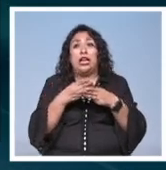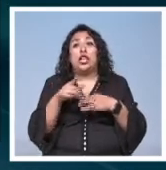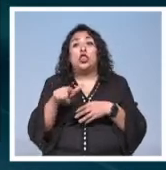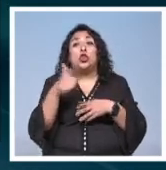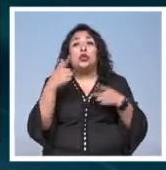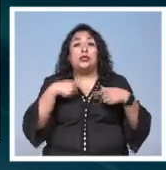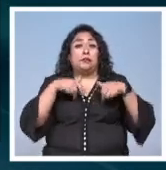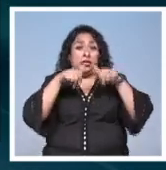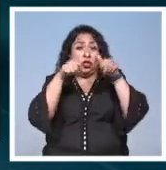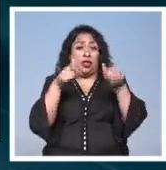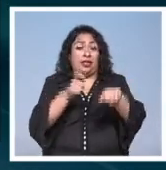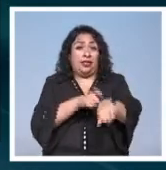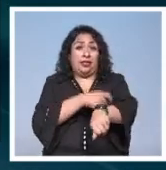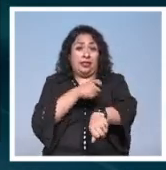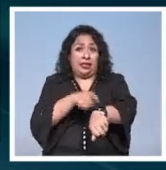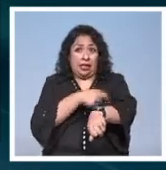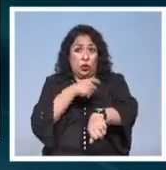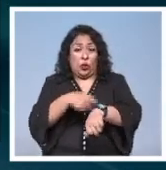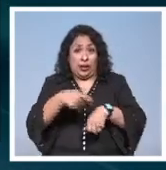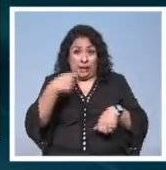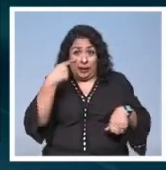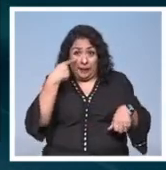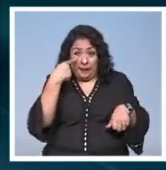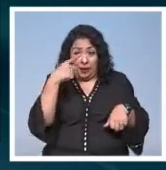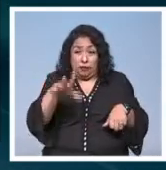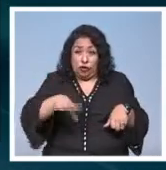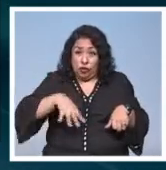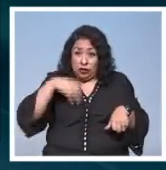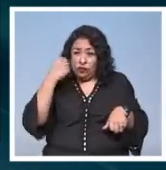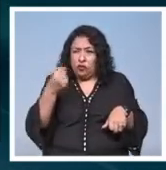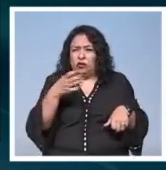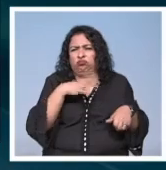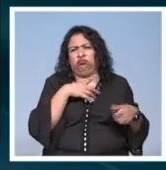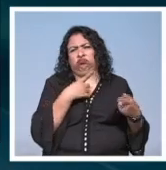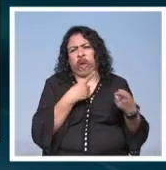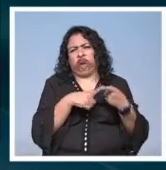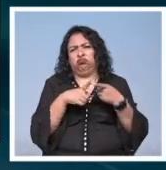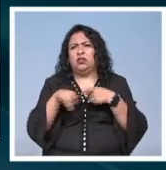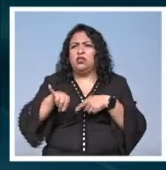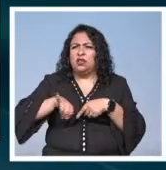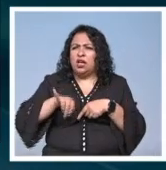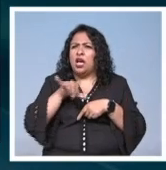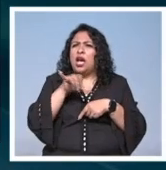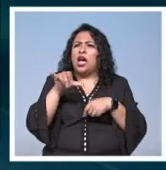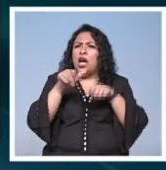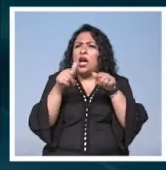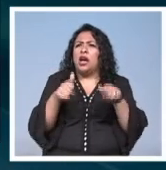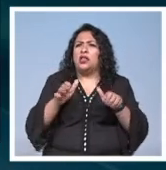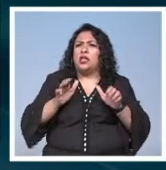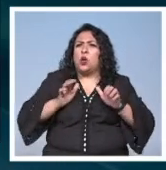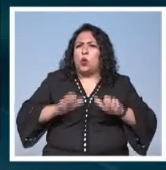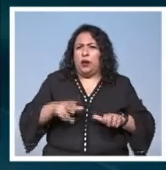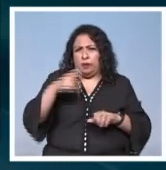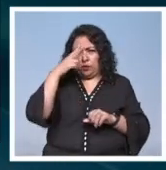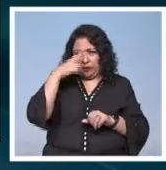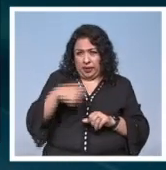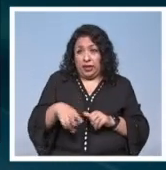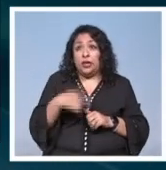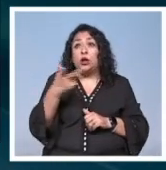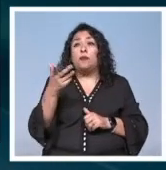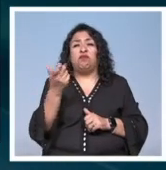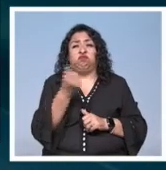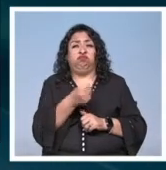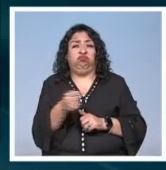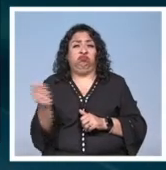artistas del tatuaje reflejan en este esfuerzo la diversidad de intereses del arte corporal mexicano la